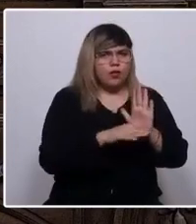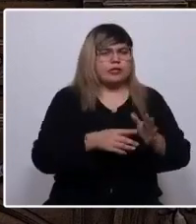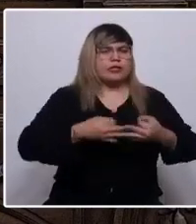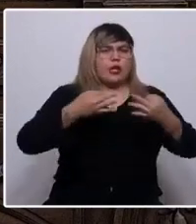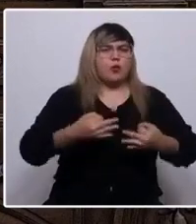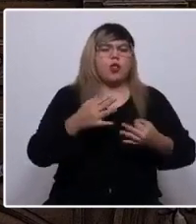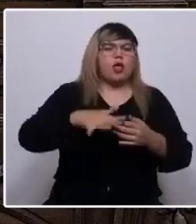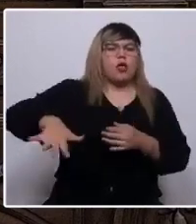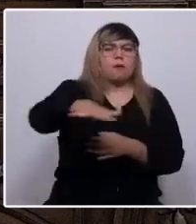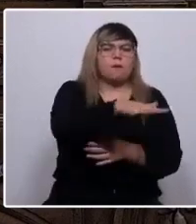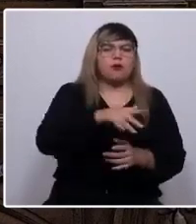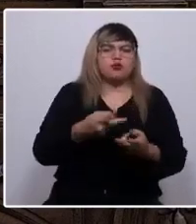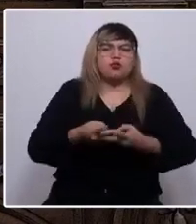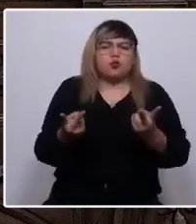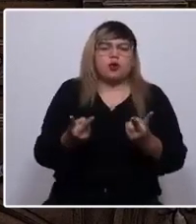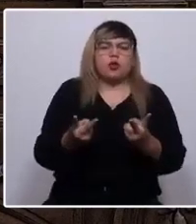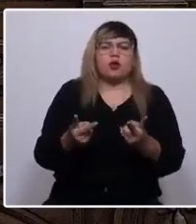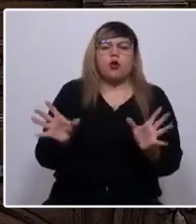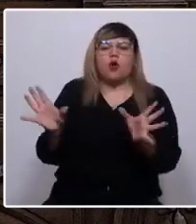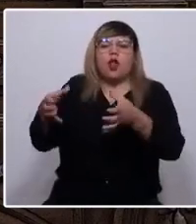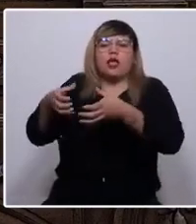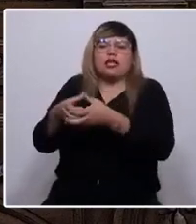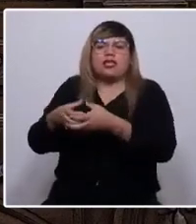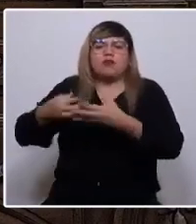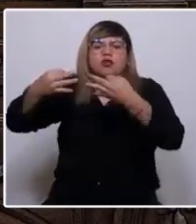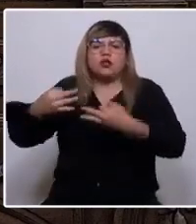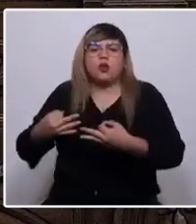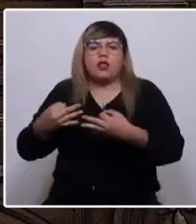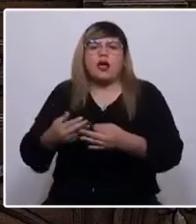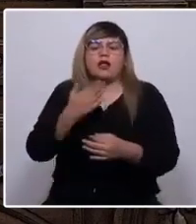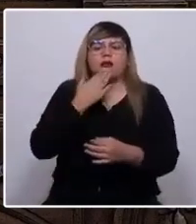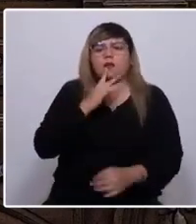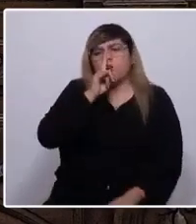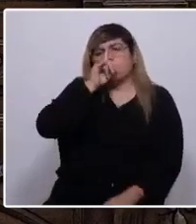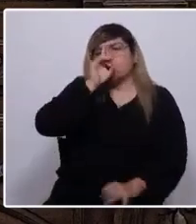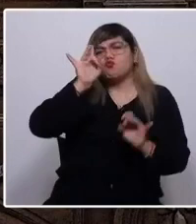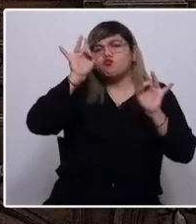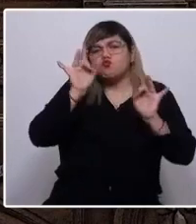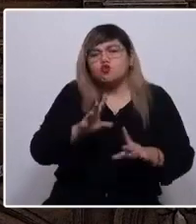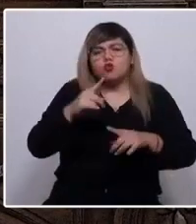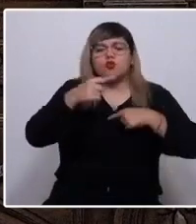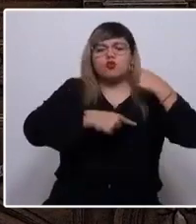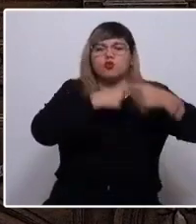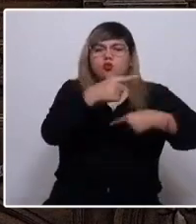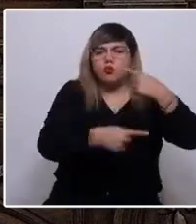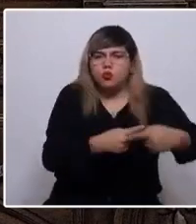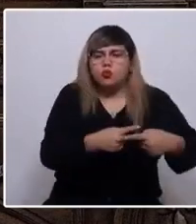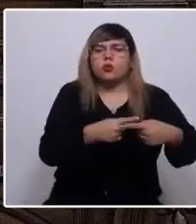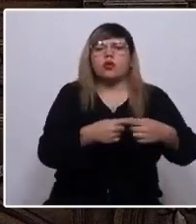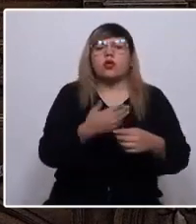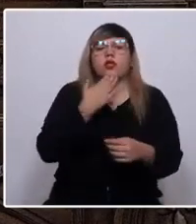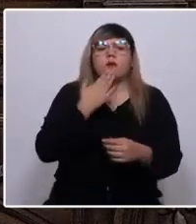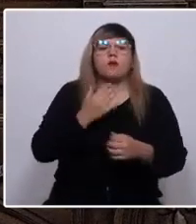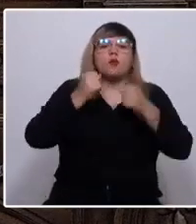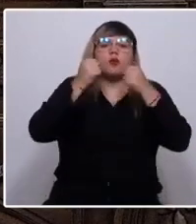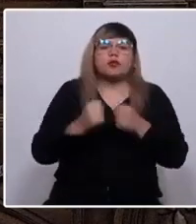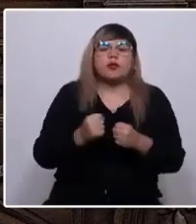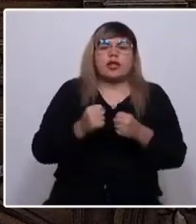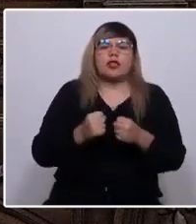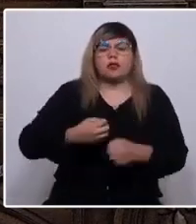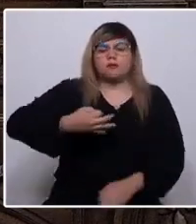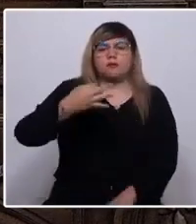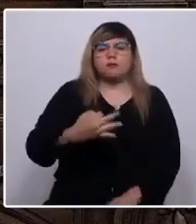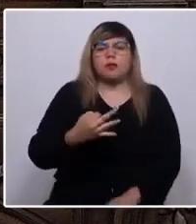público, con nuestra identidad colectiva, con nuestros usos y costumbres, con nuestras instituciones tradicionales y con la posibilidad cierta